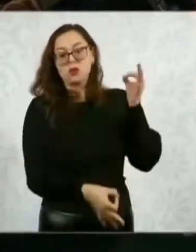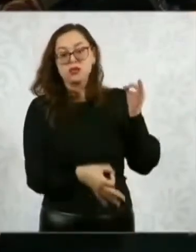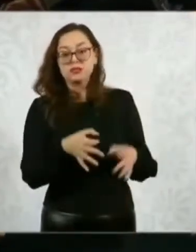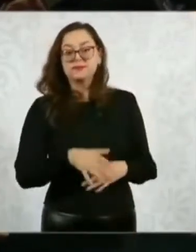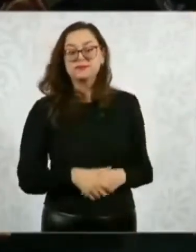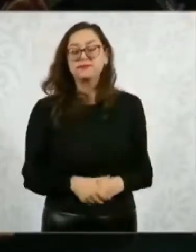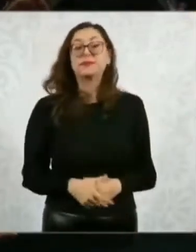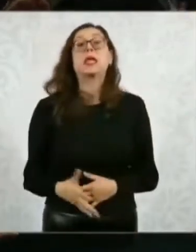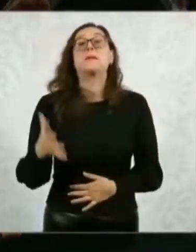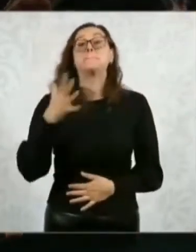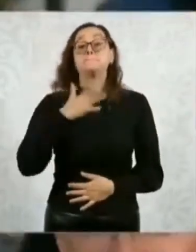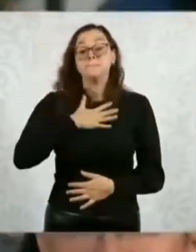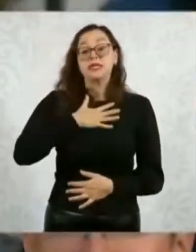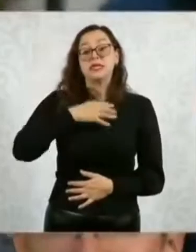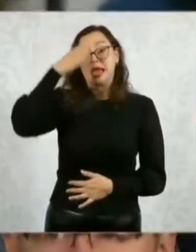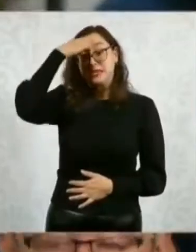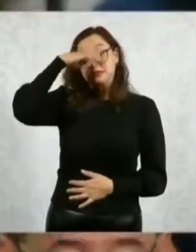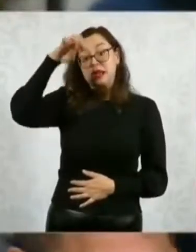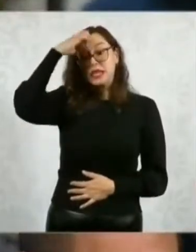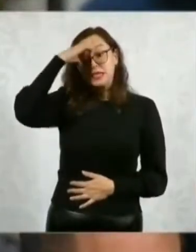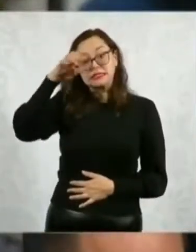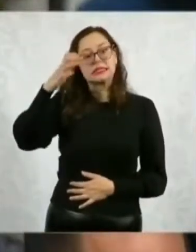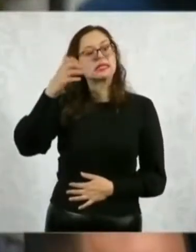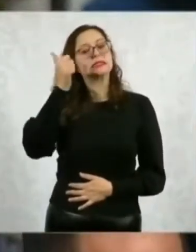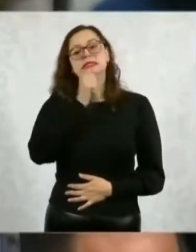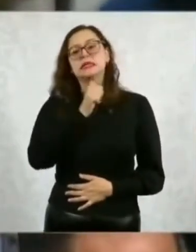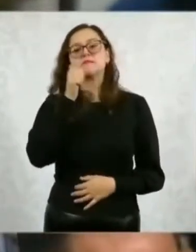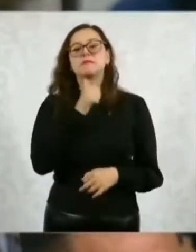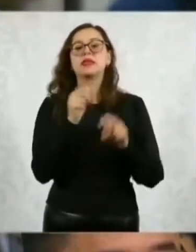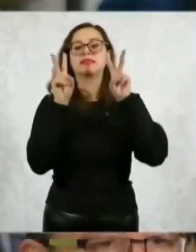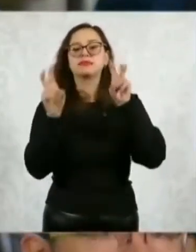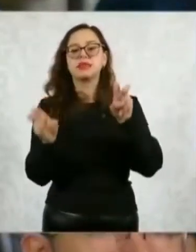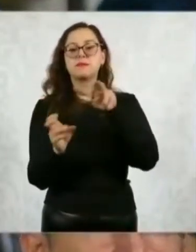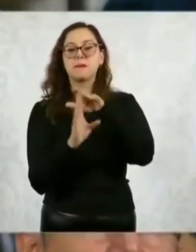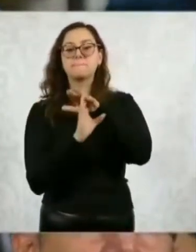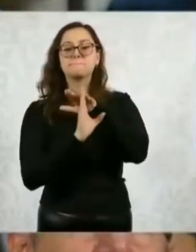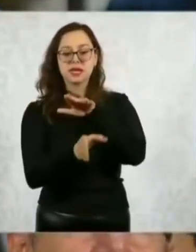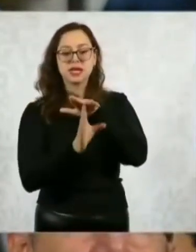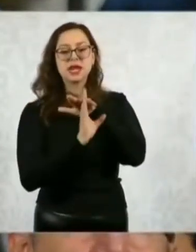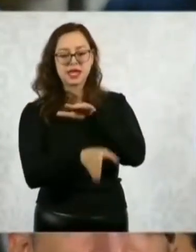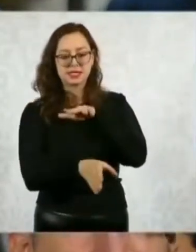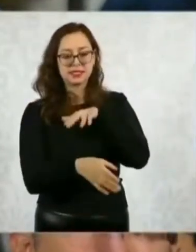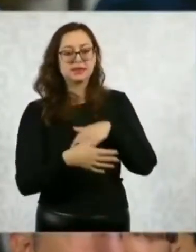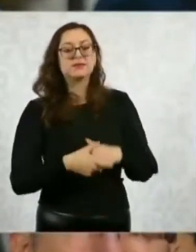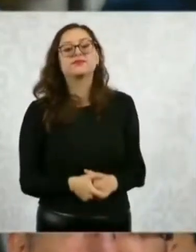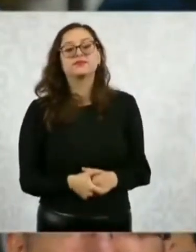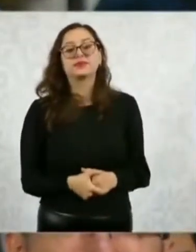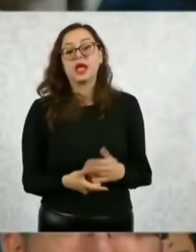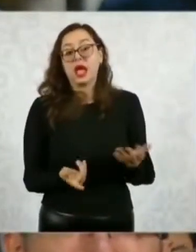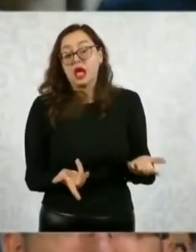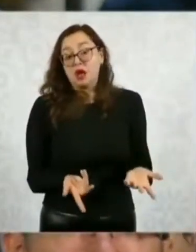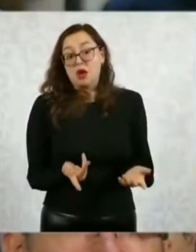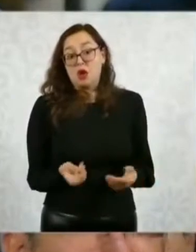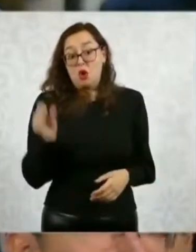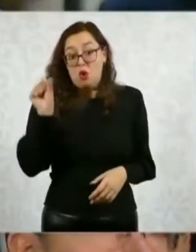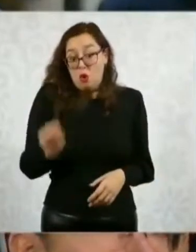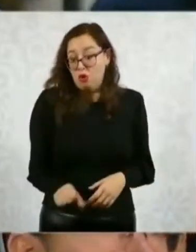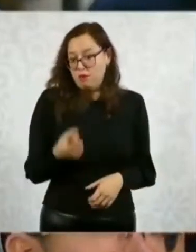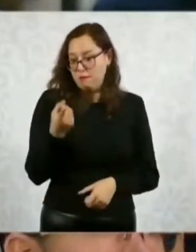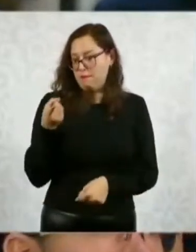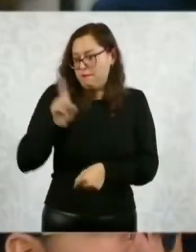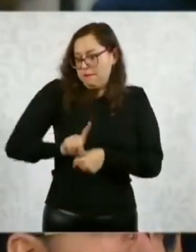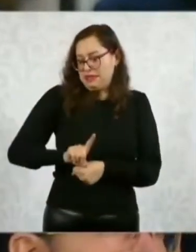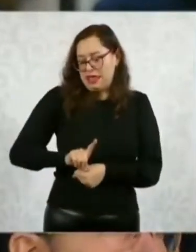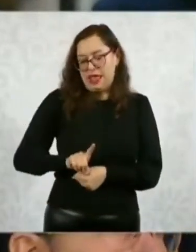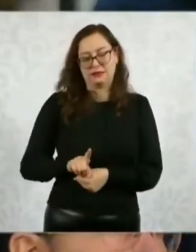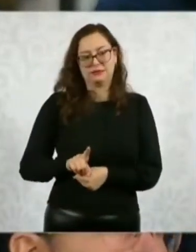experiencia propia, el tema migrante siempre ha estado presente en nuestras coberturas. Y en este primer día, ¿cuál es el